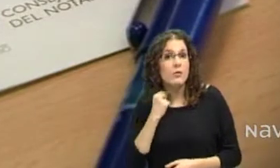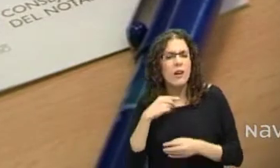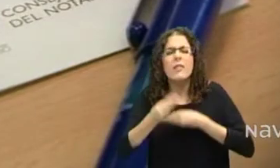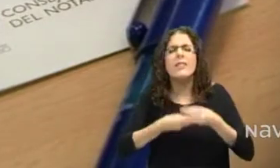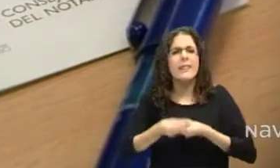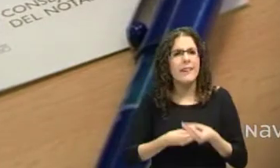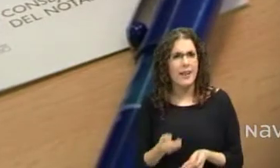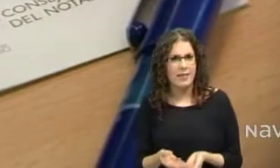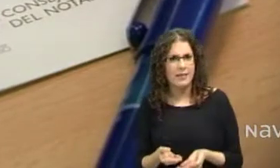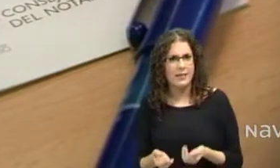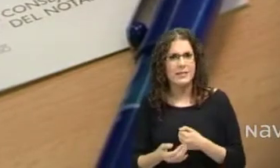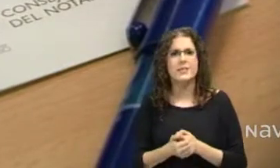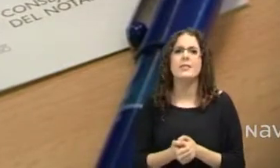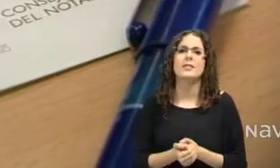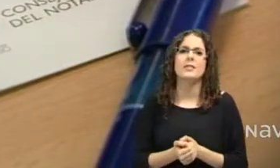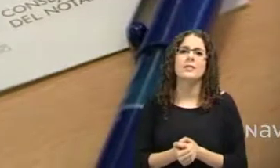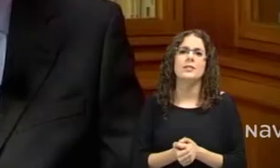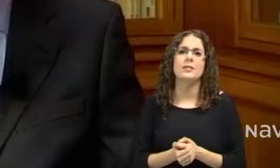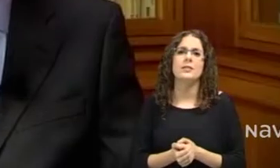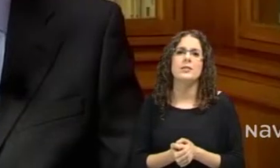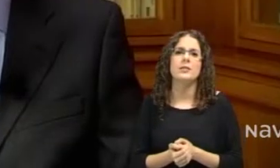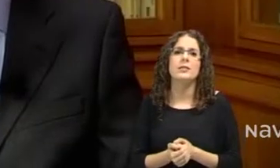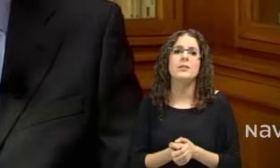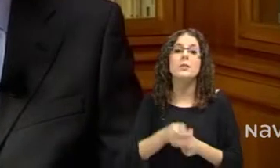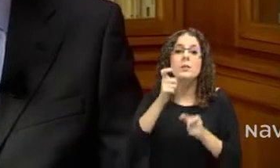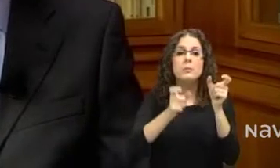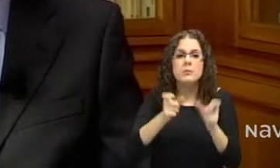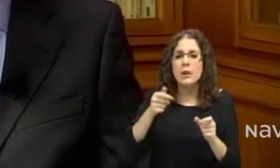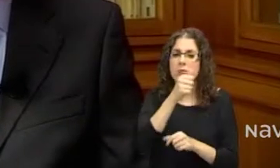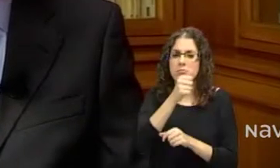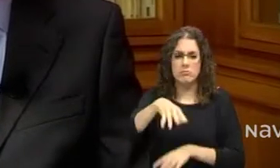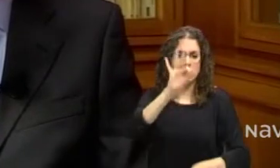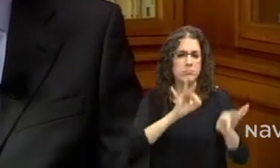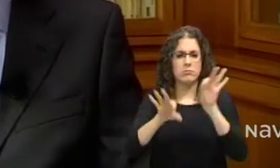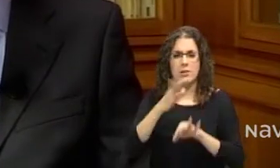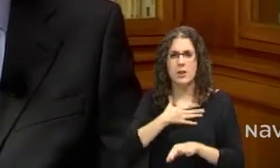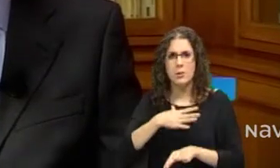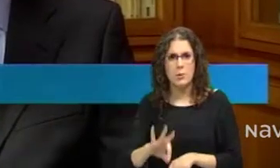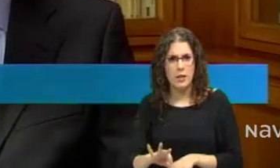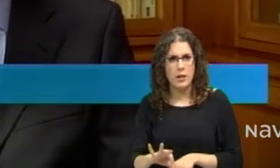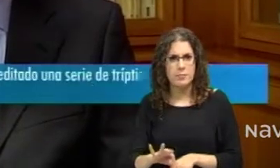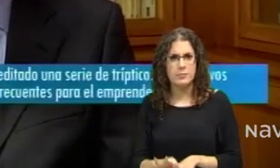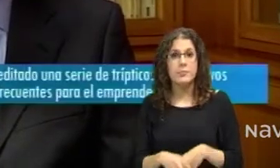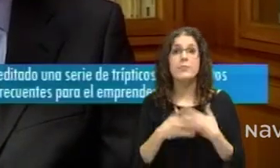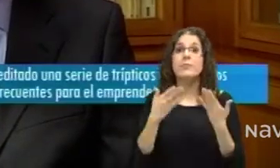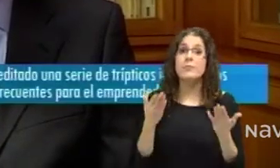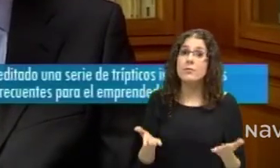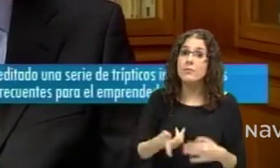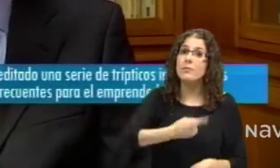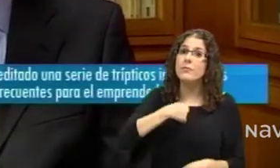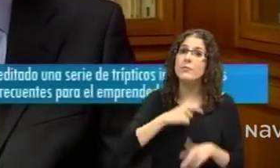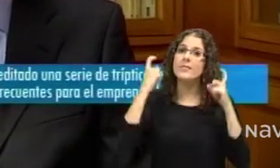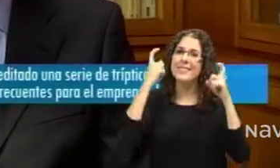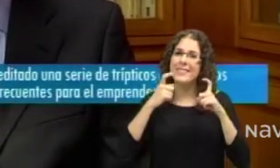facultad que tienen todos los españoles de elegir libremente el notario en las distintas facetas de su actividad. Y se han emitido varios